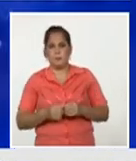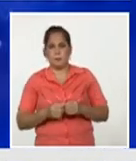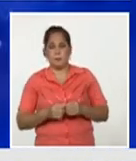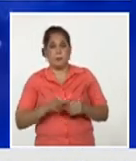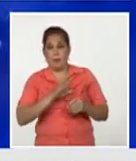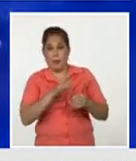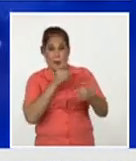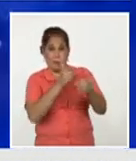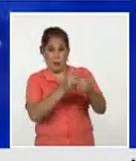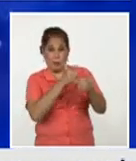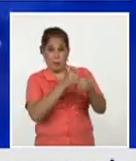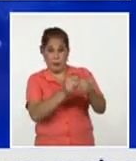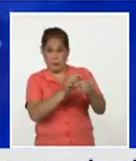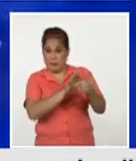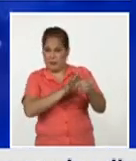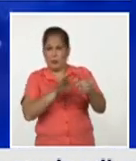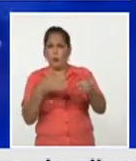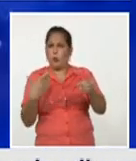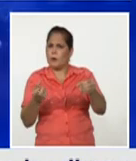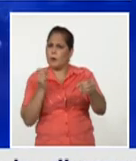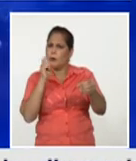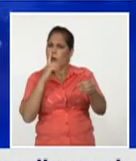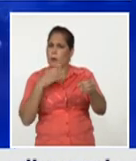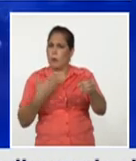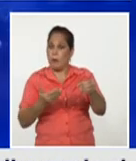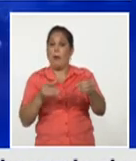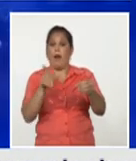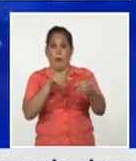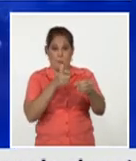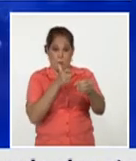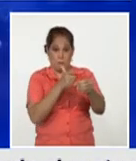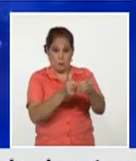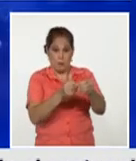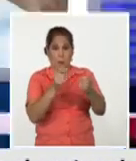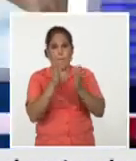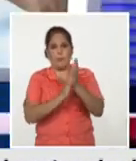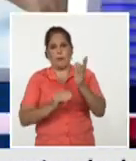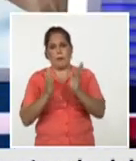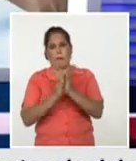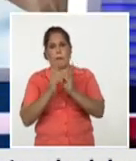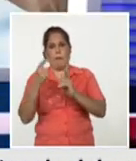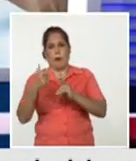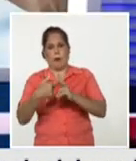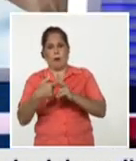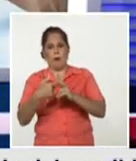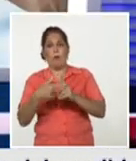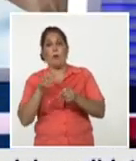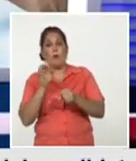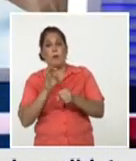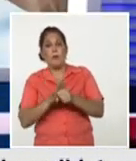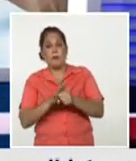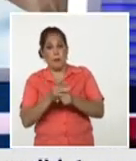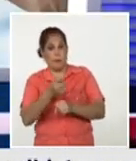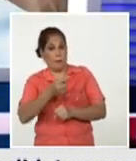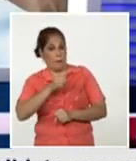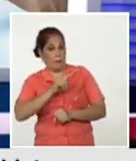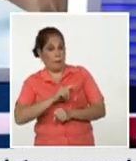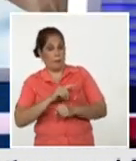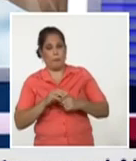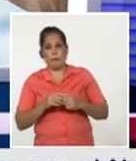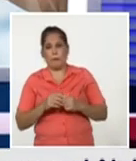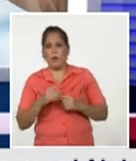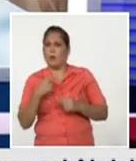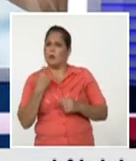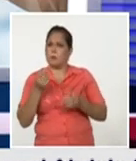del producto exacto inmunización sí la administración del producto debe terminar en este mes de mayo es decir comenzamos en el día de ayer y nosotros en